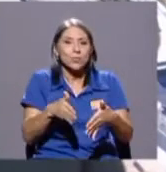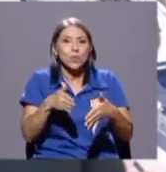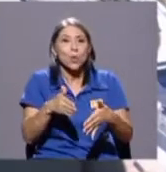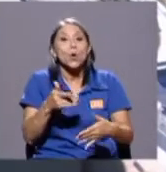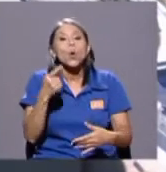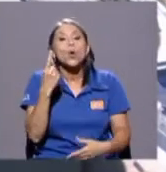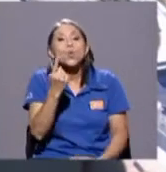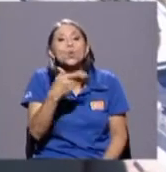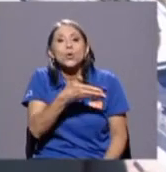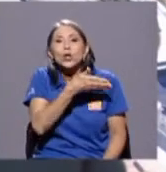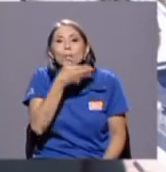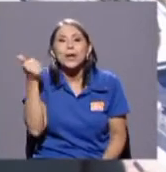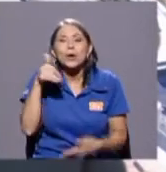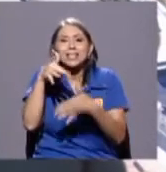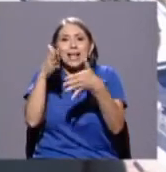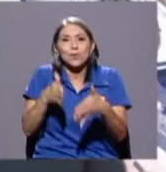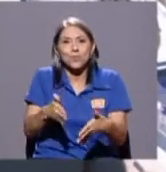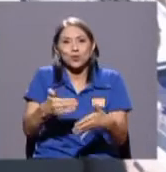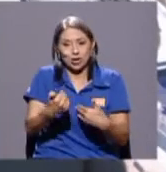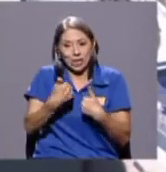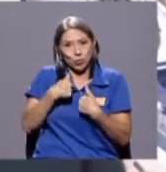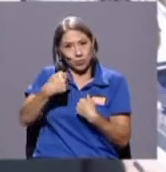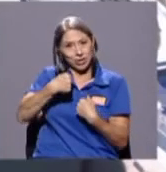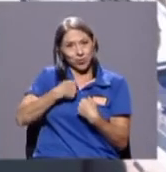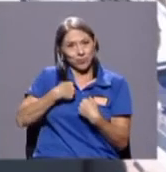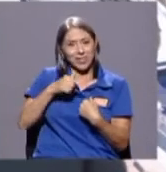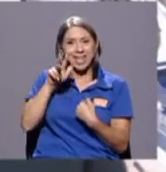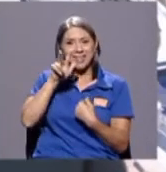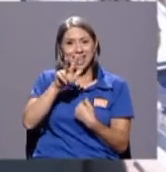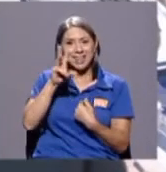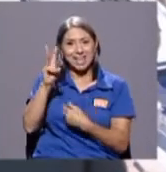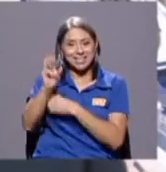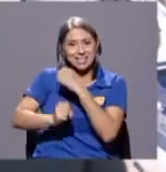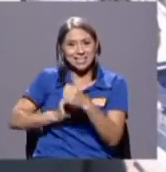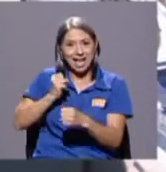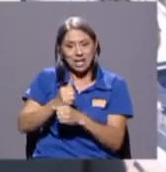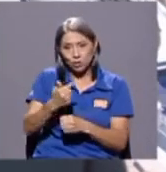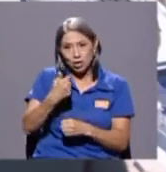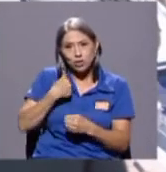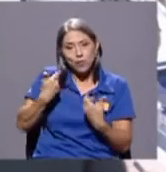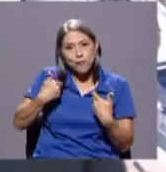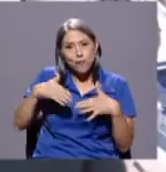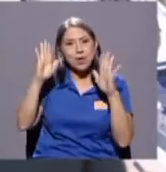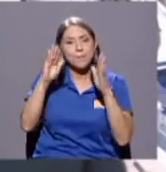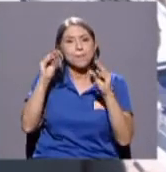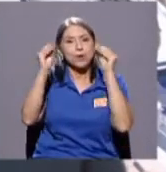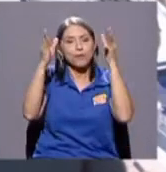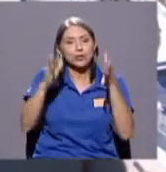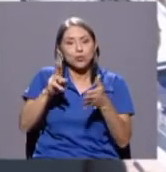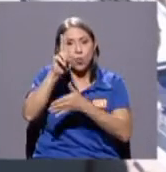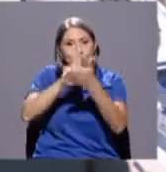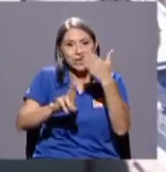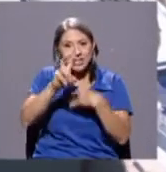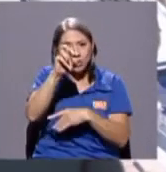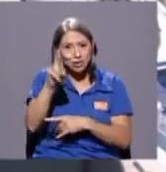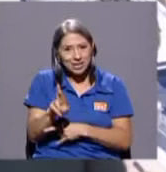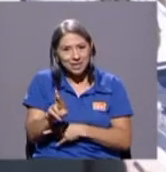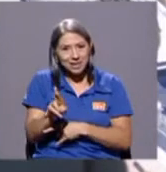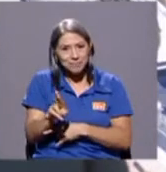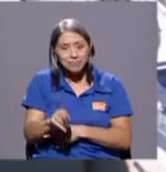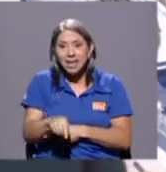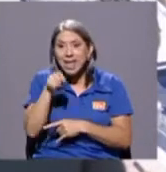tuve en los 36 años que fui profesor de la Universidad de Costa Rica. Y ahí iniciamos una relación